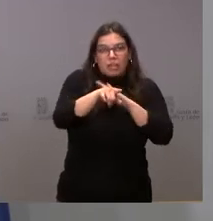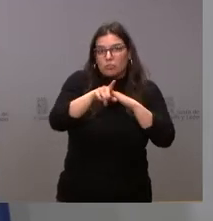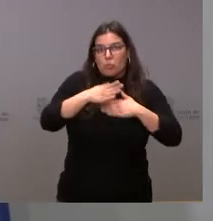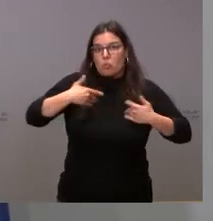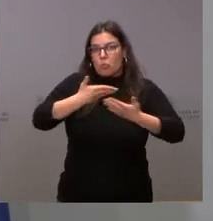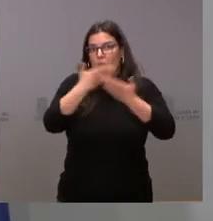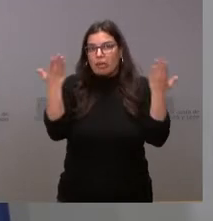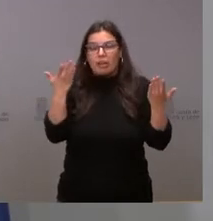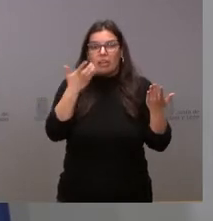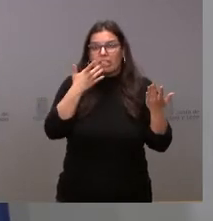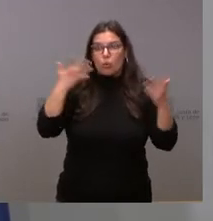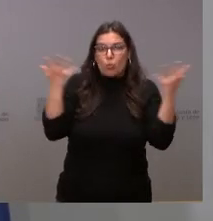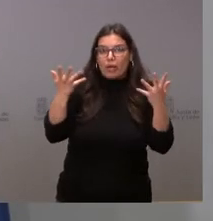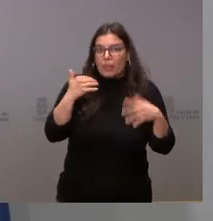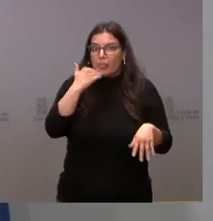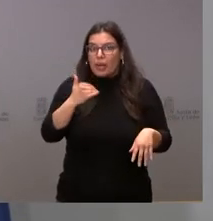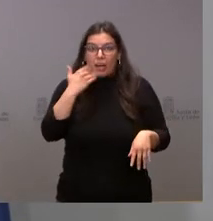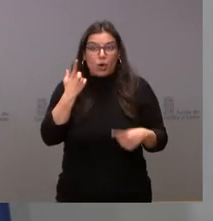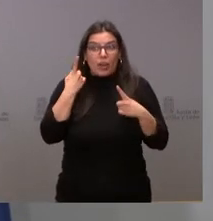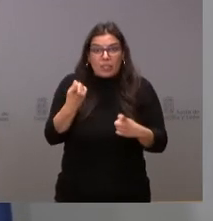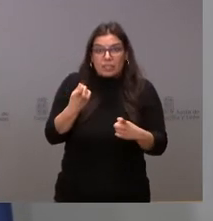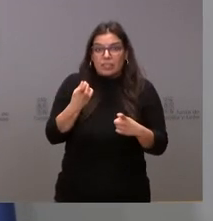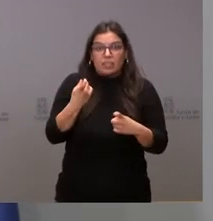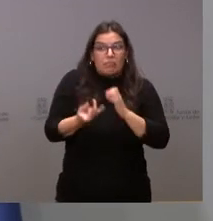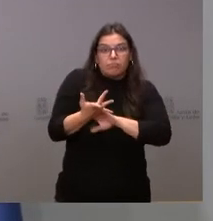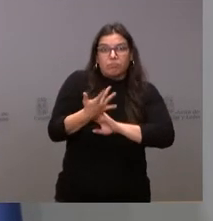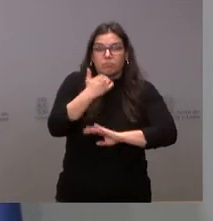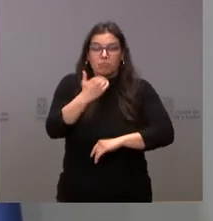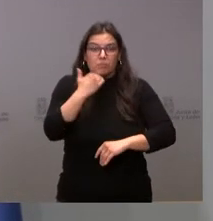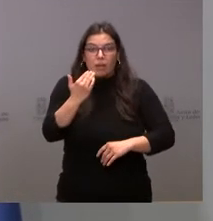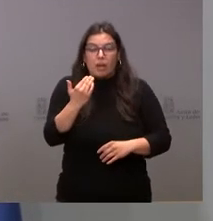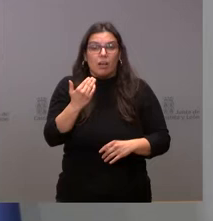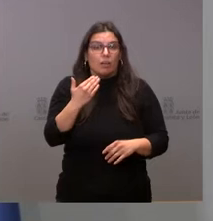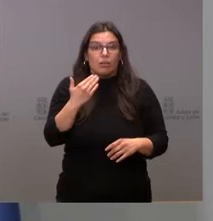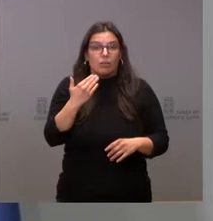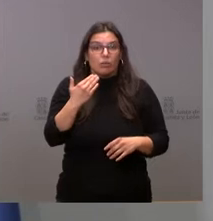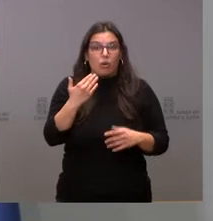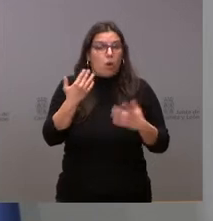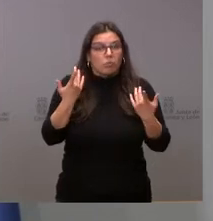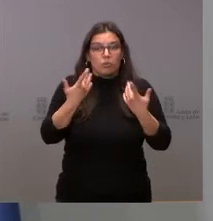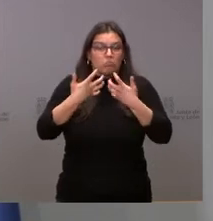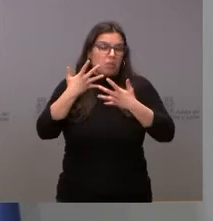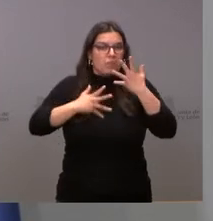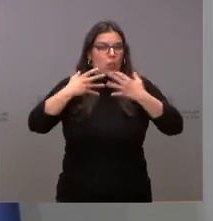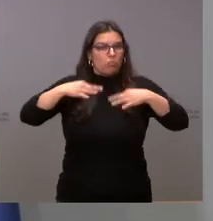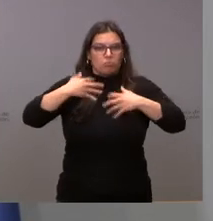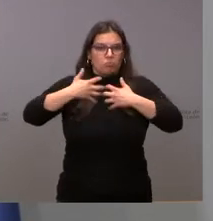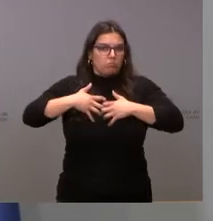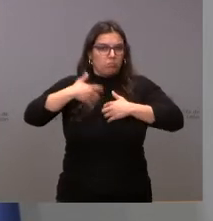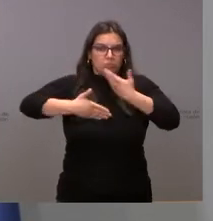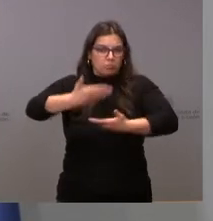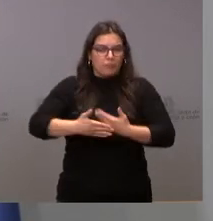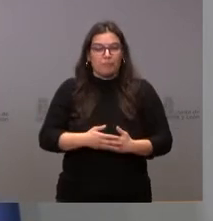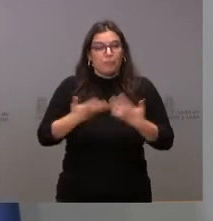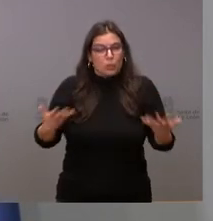que fuera de urgencia y de necesidad en cualquier aspecto de carácter ordinario de la Administración autonómica. Desde aquí, por